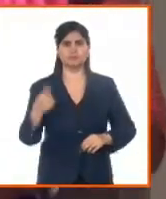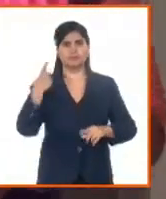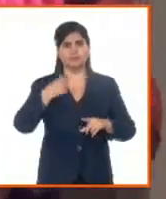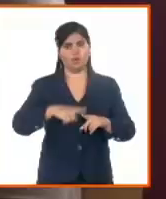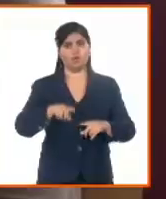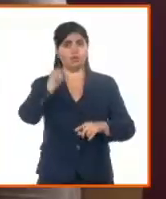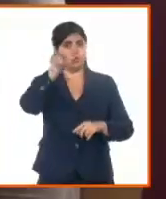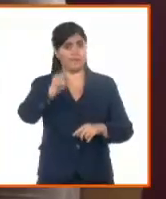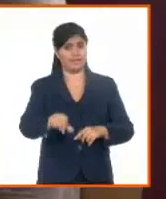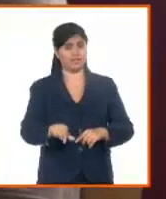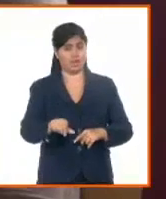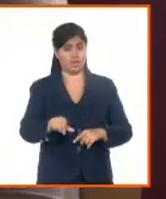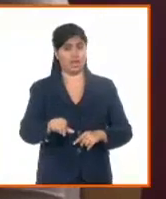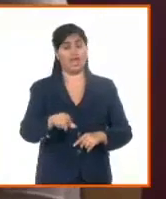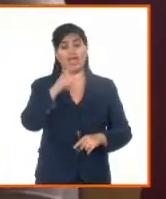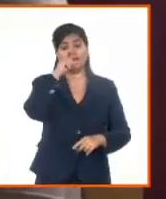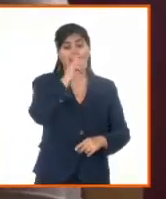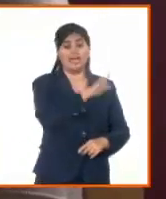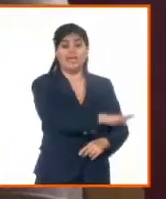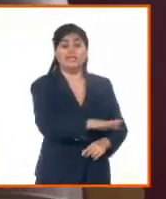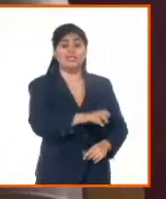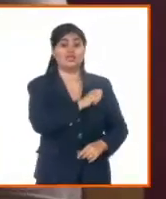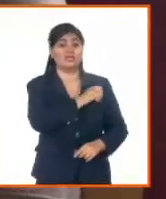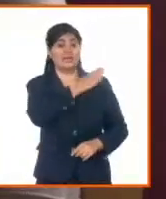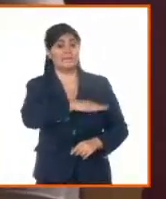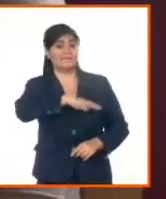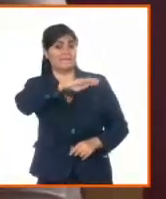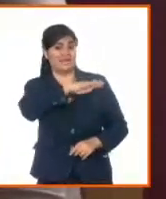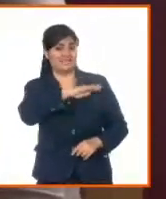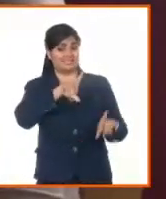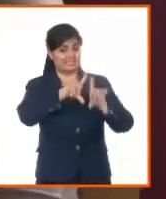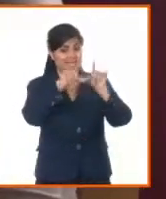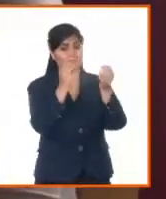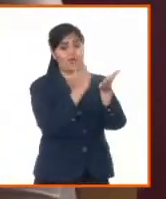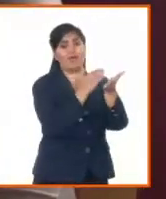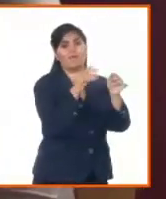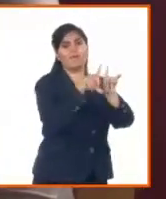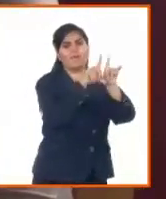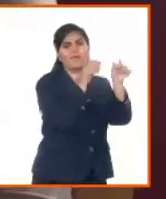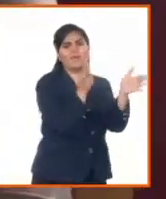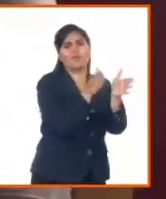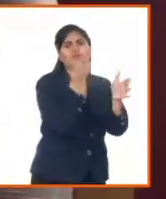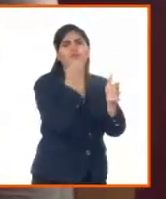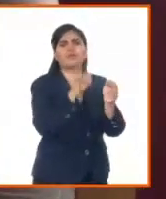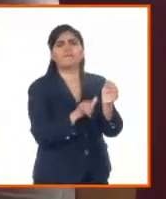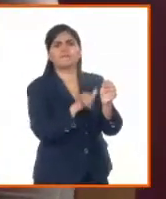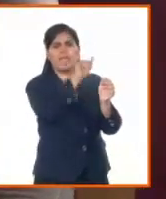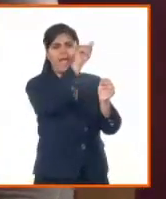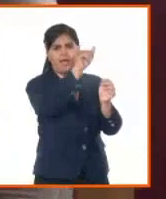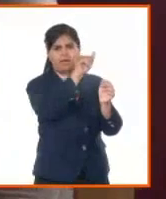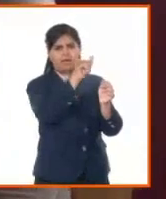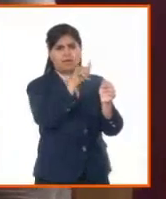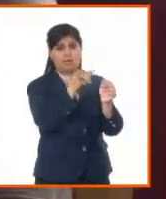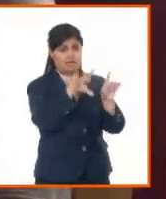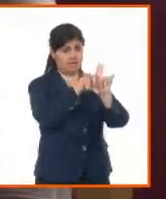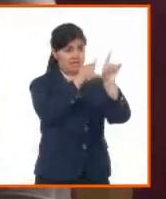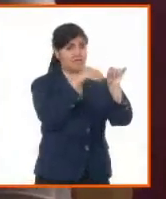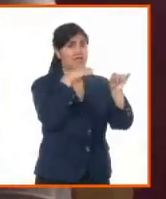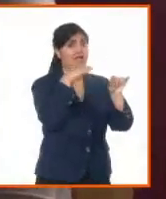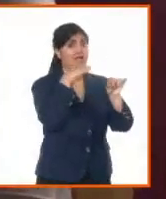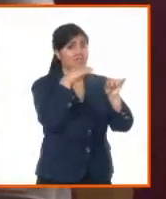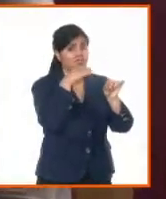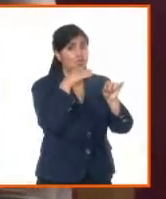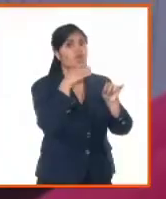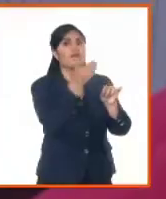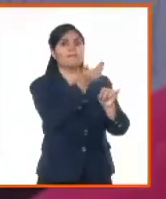de menores de edad. En el registro de la propiedad se inscriben inmuebles, tanto de propiedad personal como de la